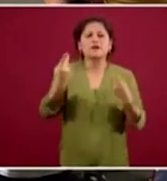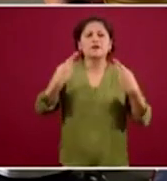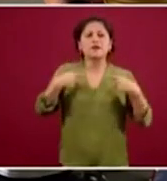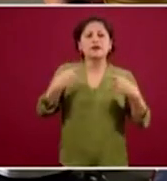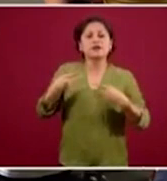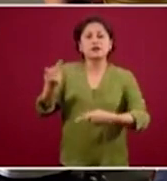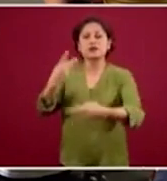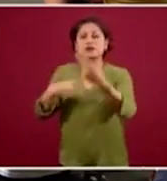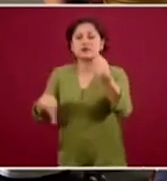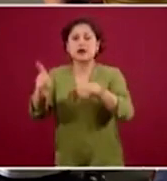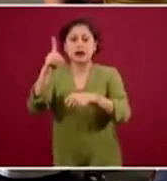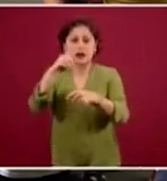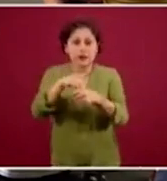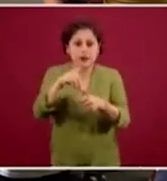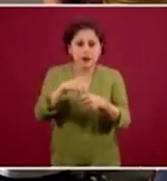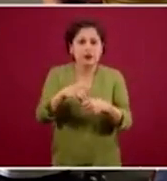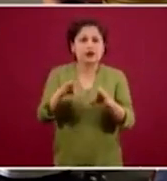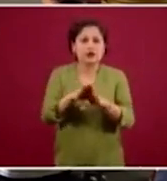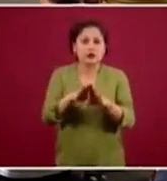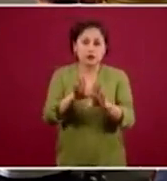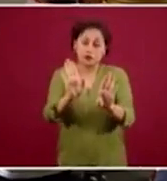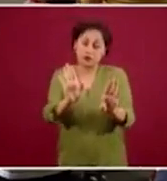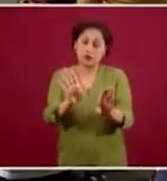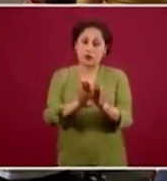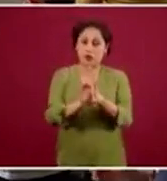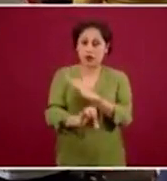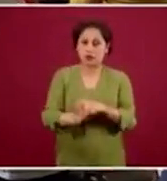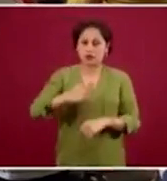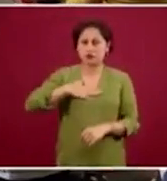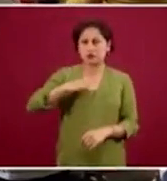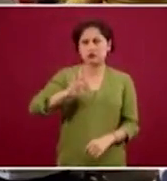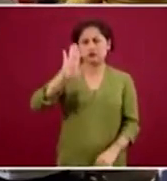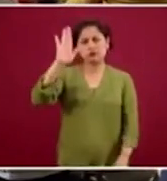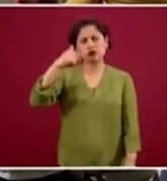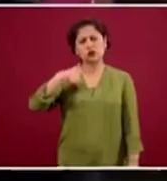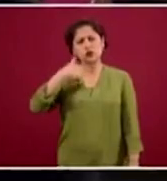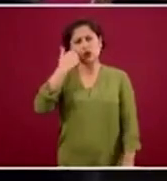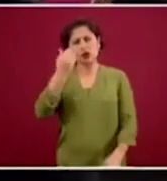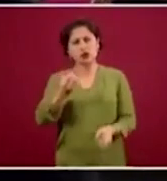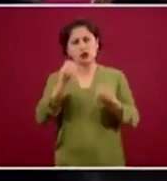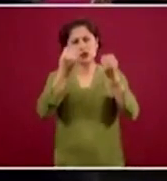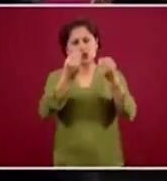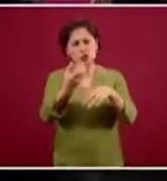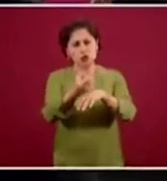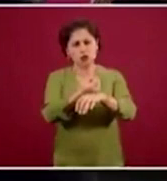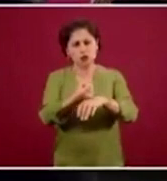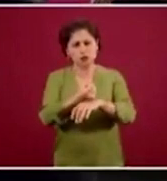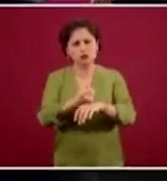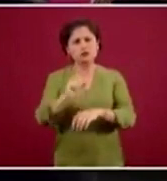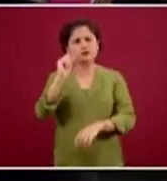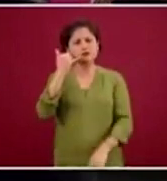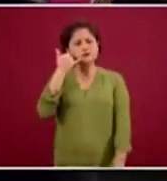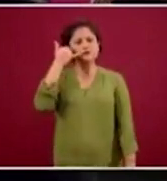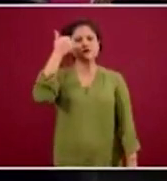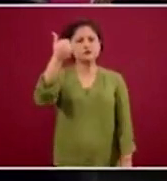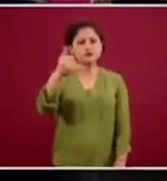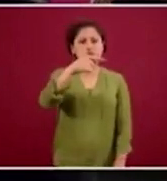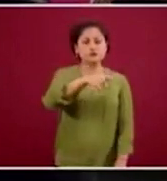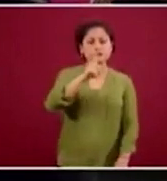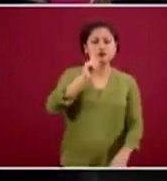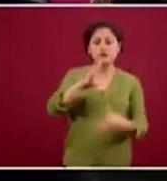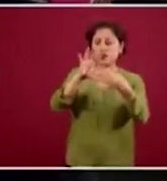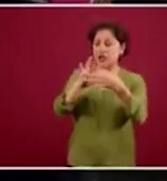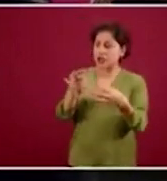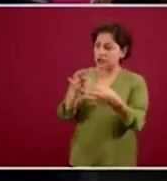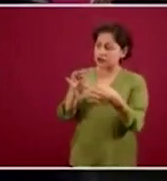Llama el potencial donador a esta línea telefónica, se le atiende. ¿Qué productos puede obtener? ¿Qué es lo que